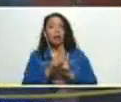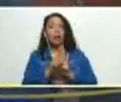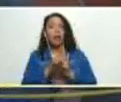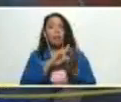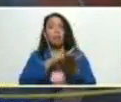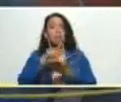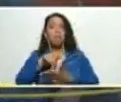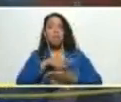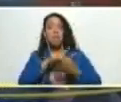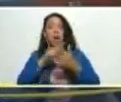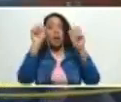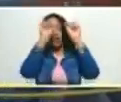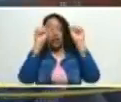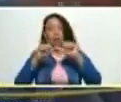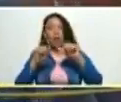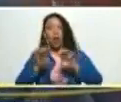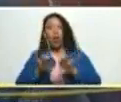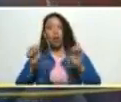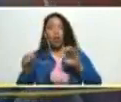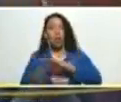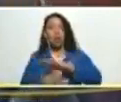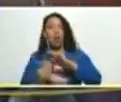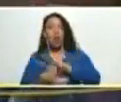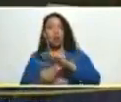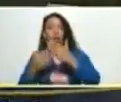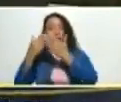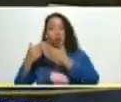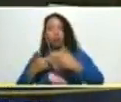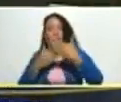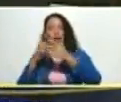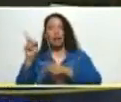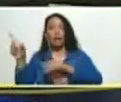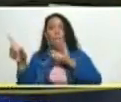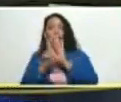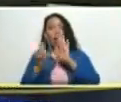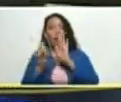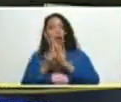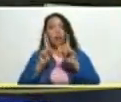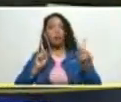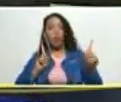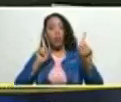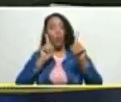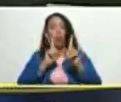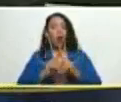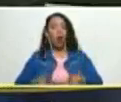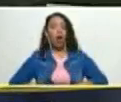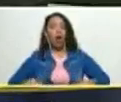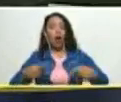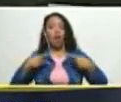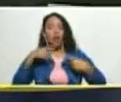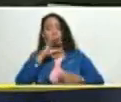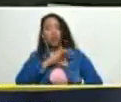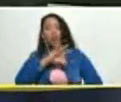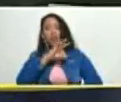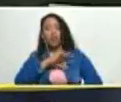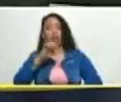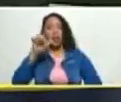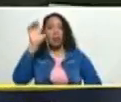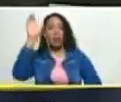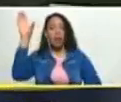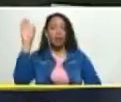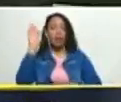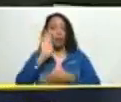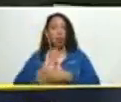participación en subsistema de educación básica por parte de los estudiantes es decir son las leyes de acercamiento de la vida social del país y de